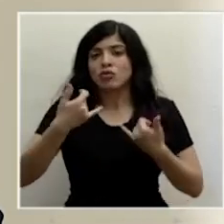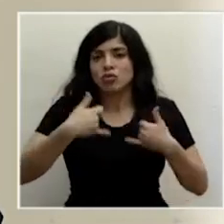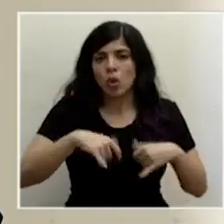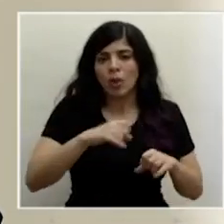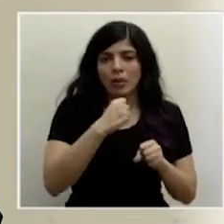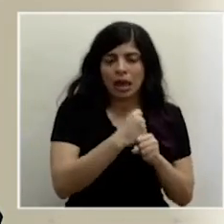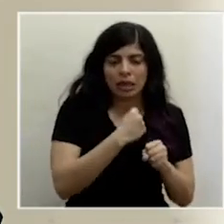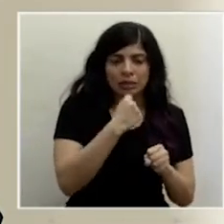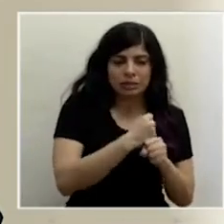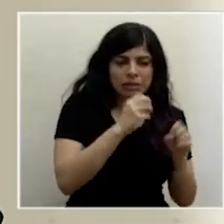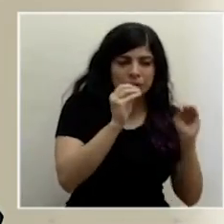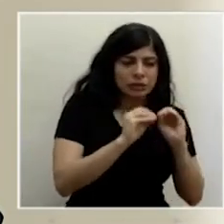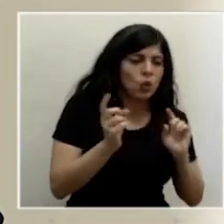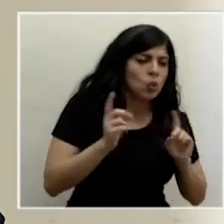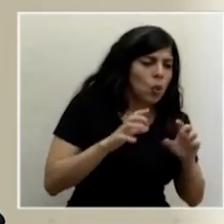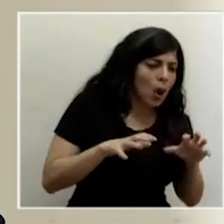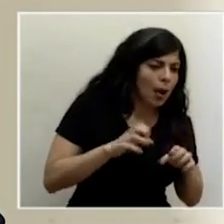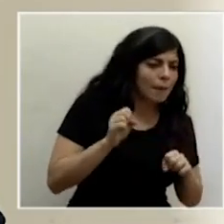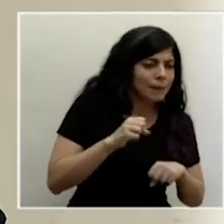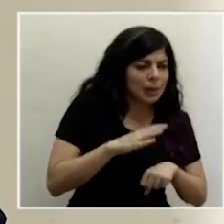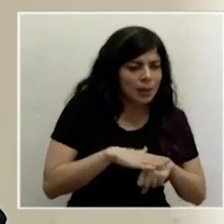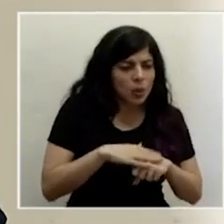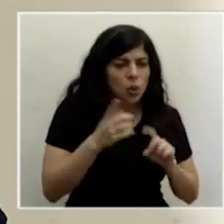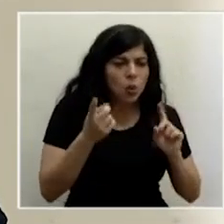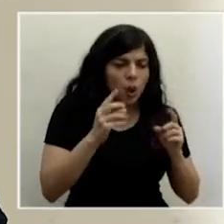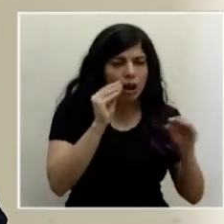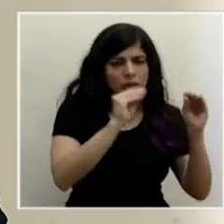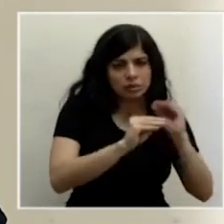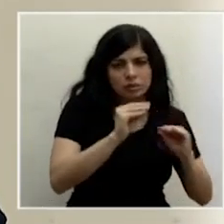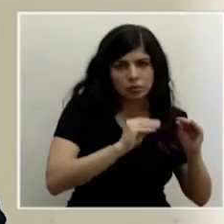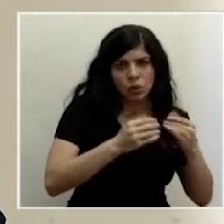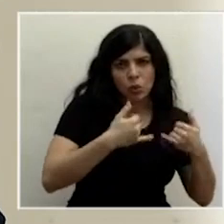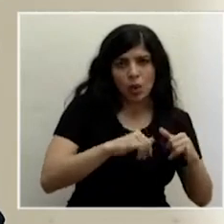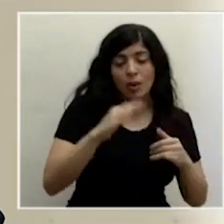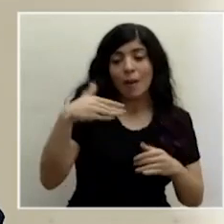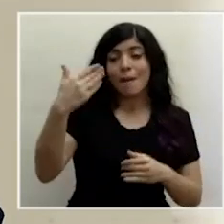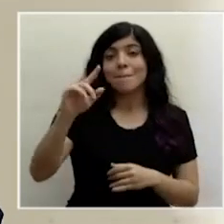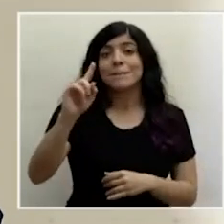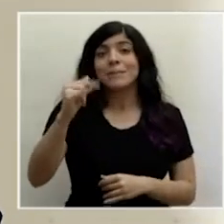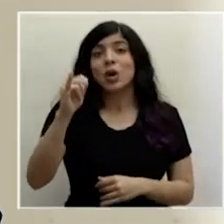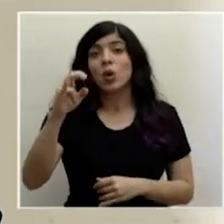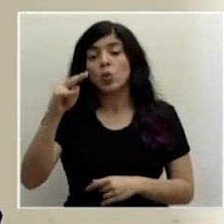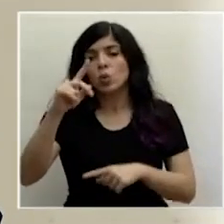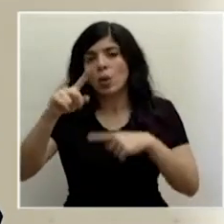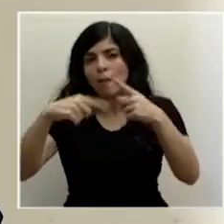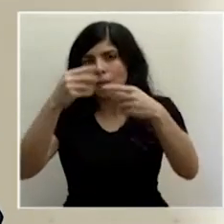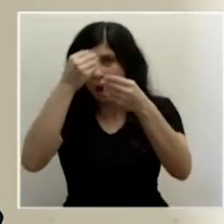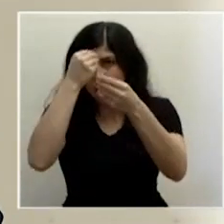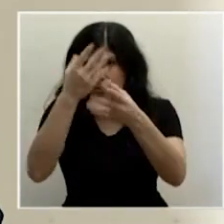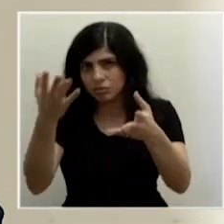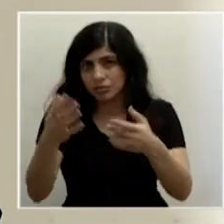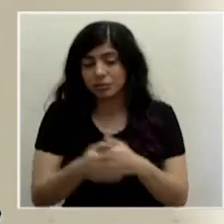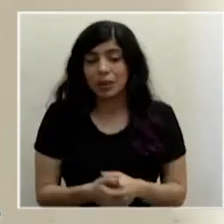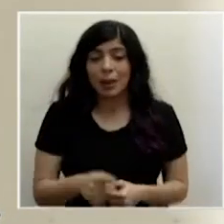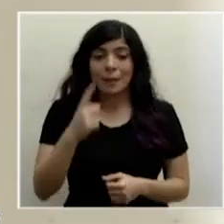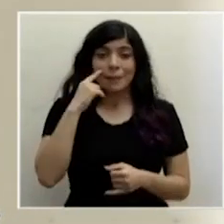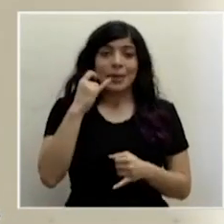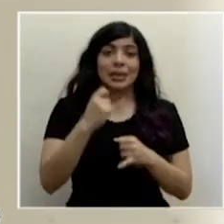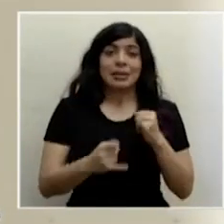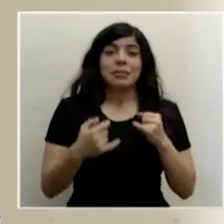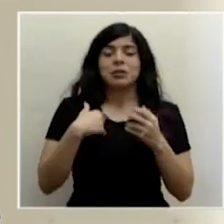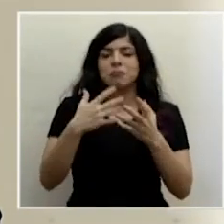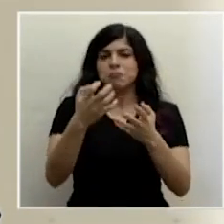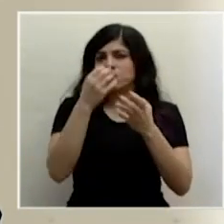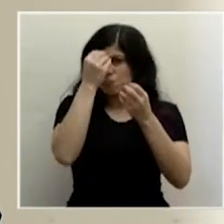fuertemente y que pues anunciaremos a partir del primero de junio. Igualmente y para concluir quisiera